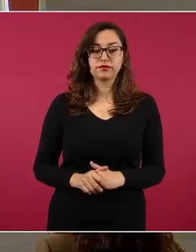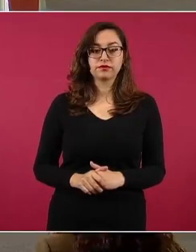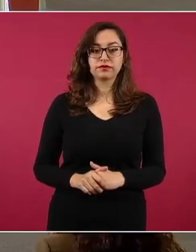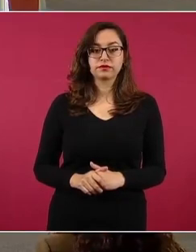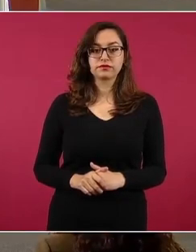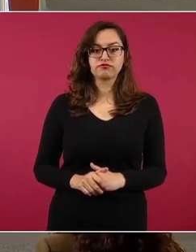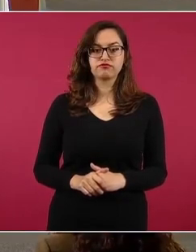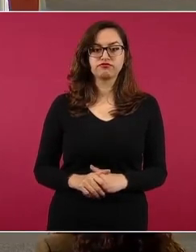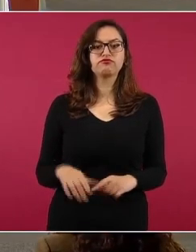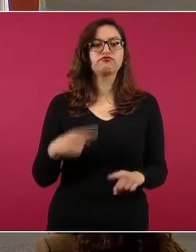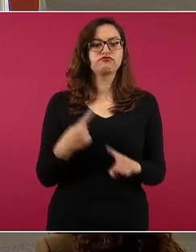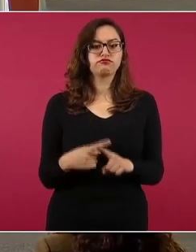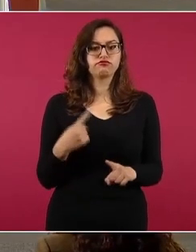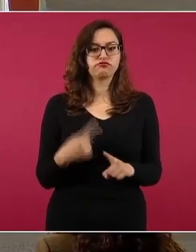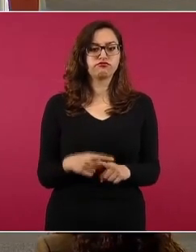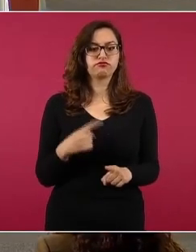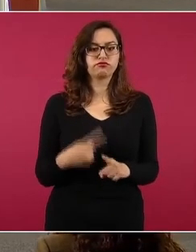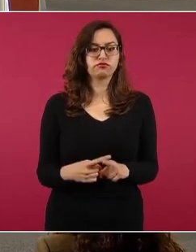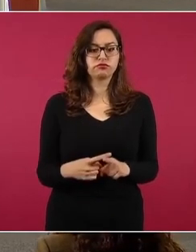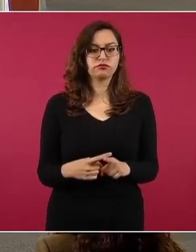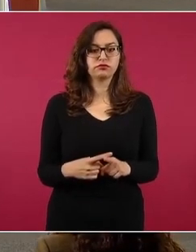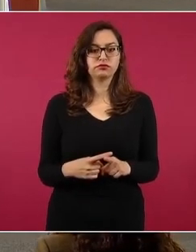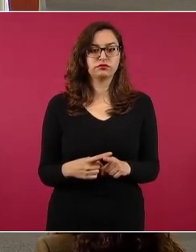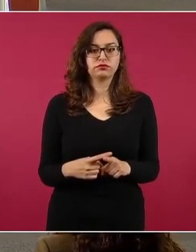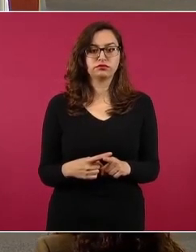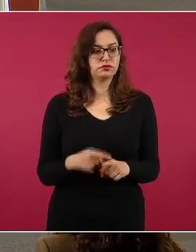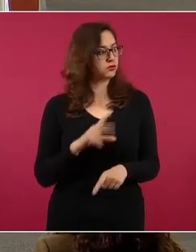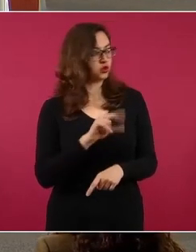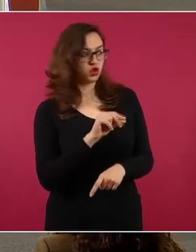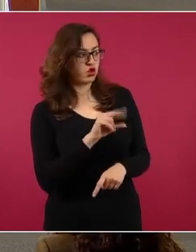¿Quién? ¿Quién? No.